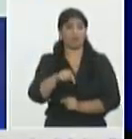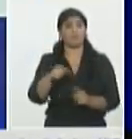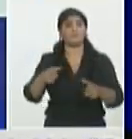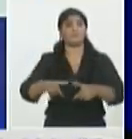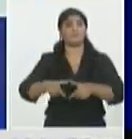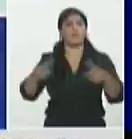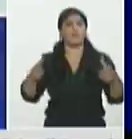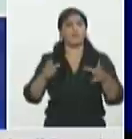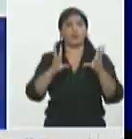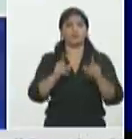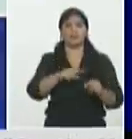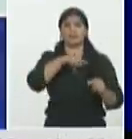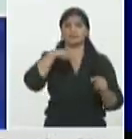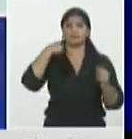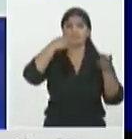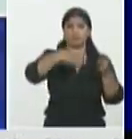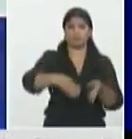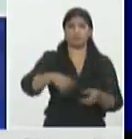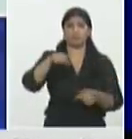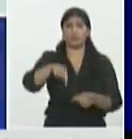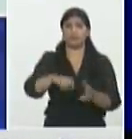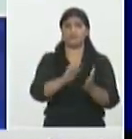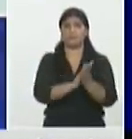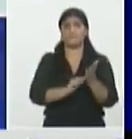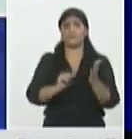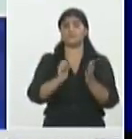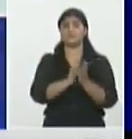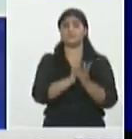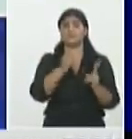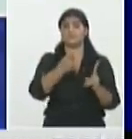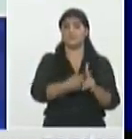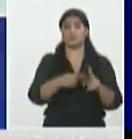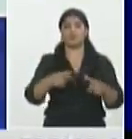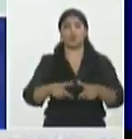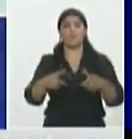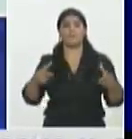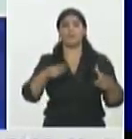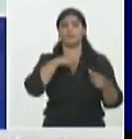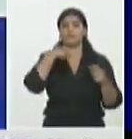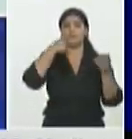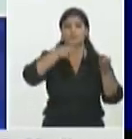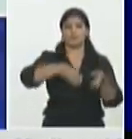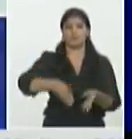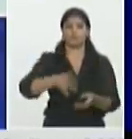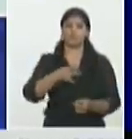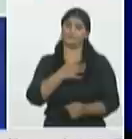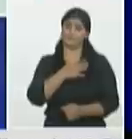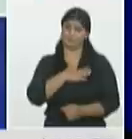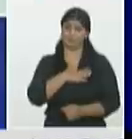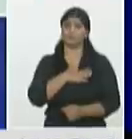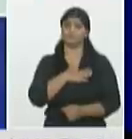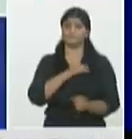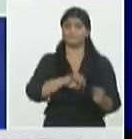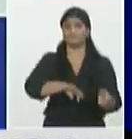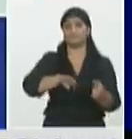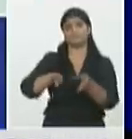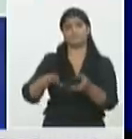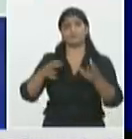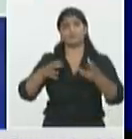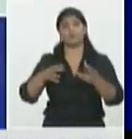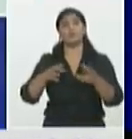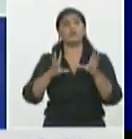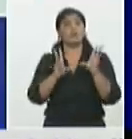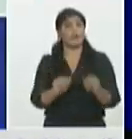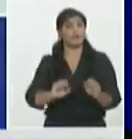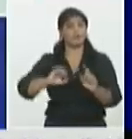fallecidos en nuestro país lamentablemente el comportamiento de los casos confirmados estamos